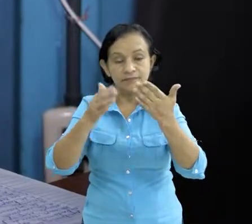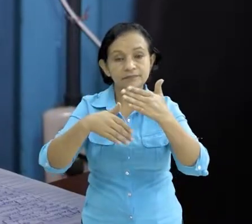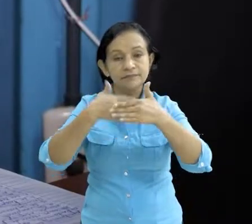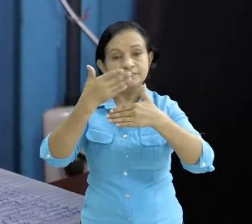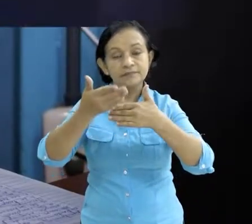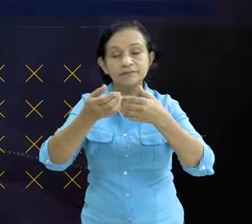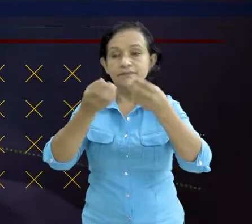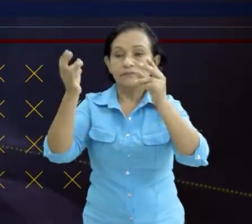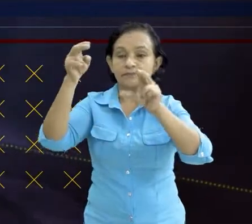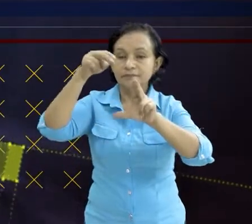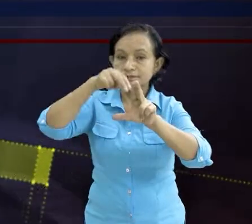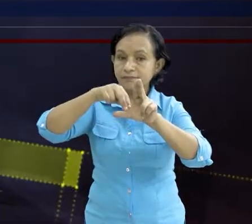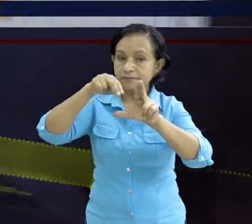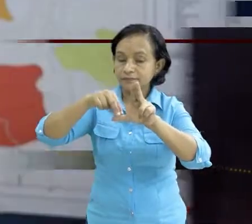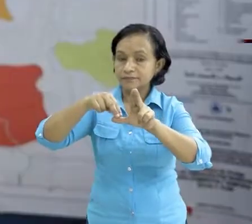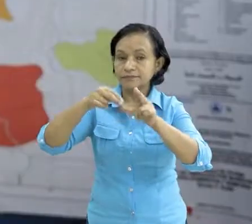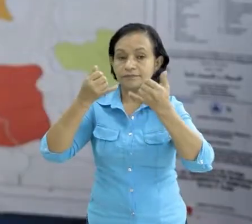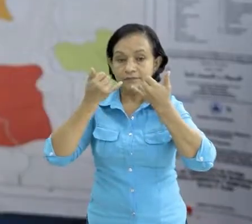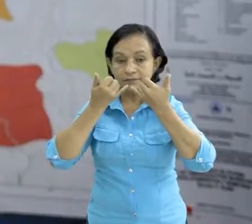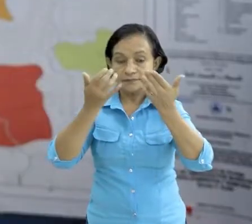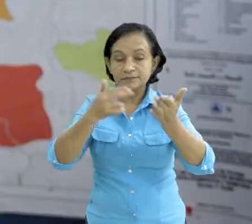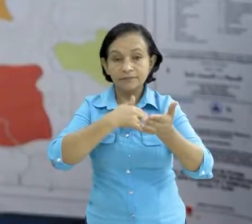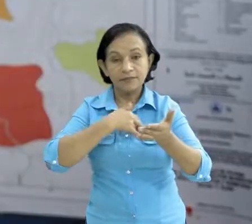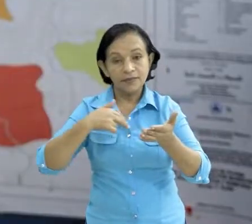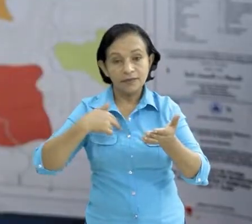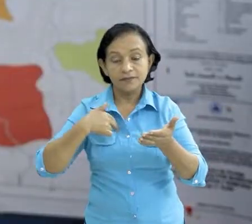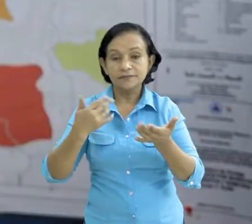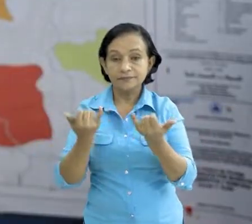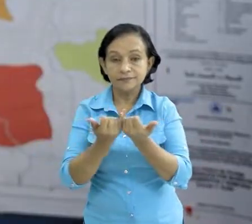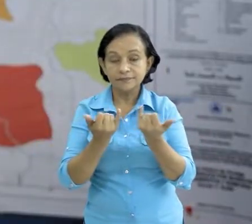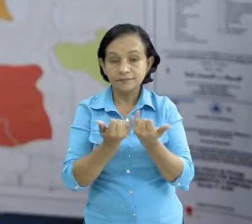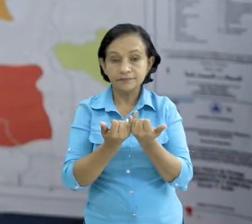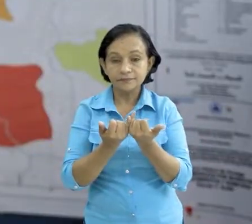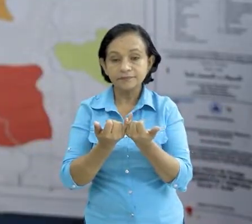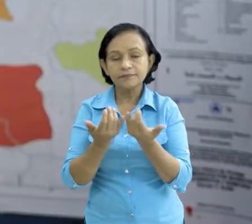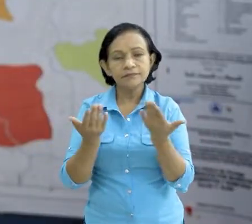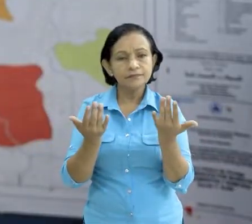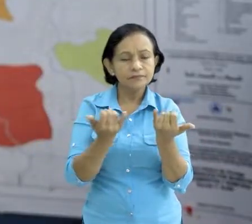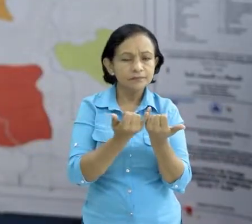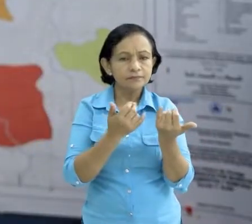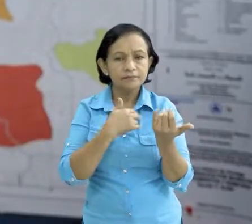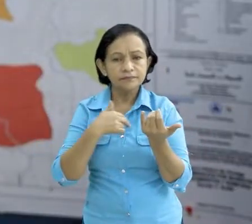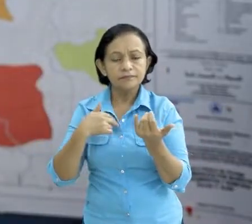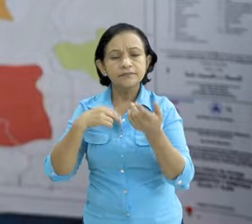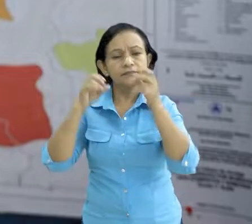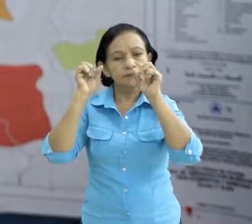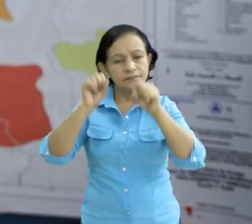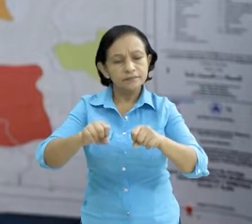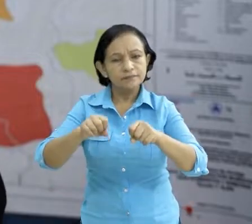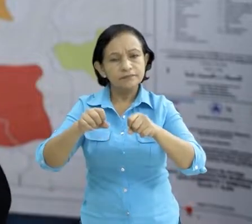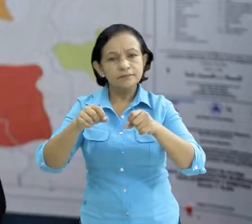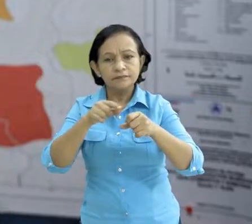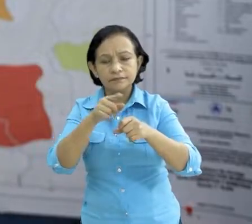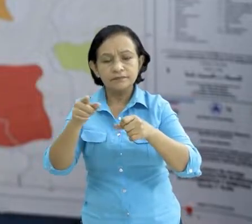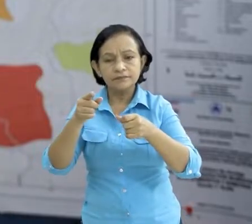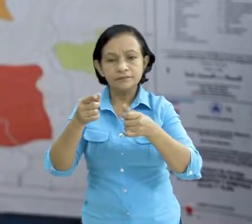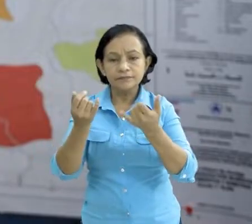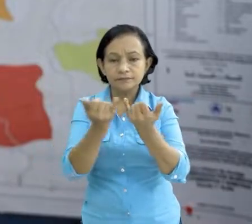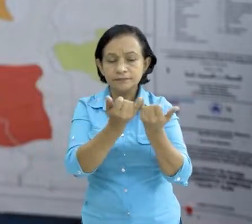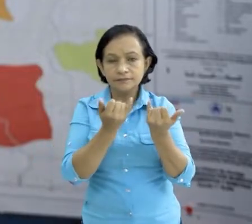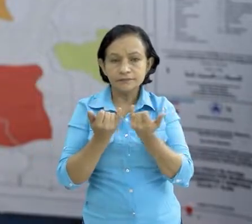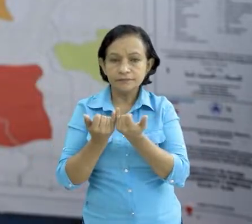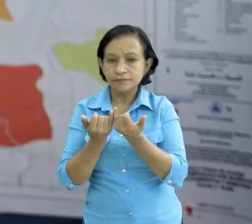transmitimos en Finaprex con la información que se manda oportunamente ellos han también podido también ser proveedores